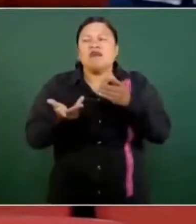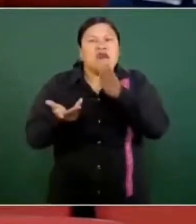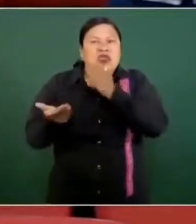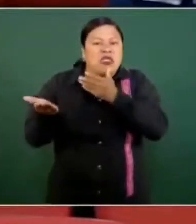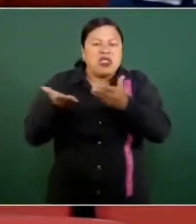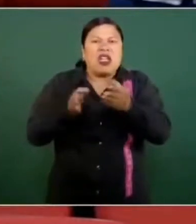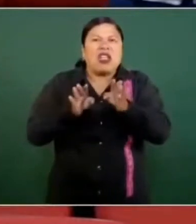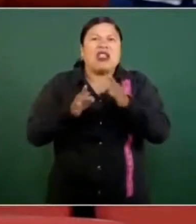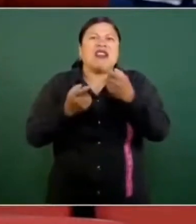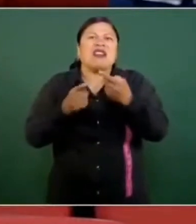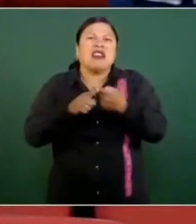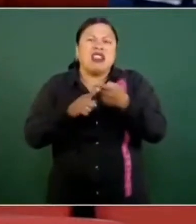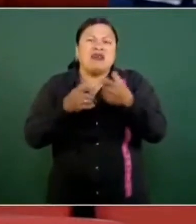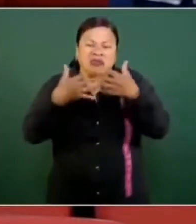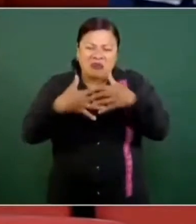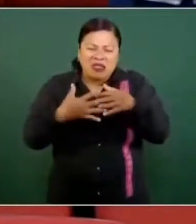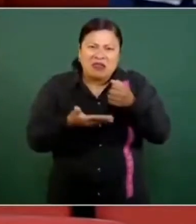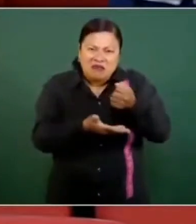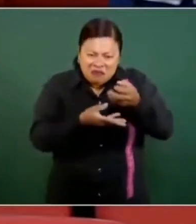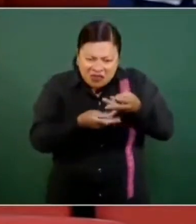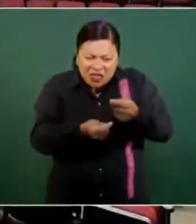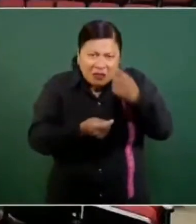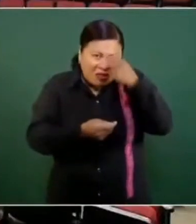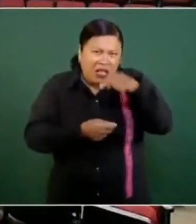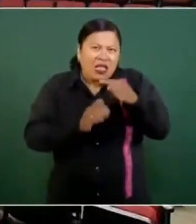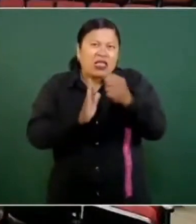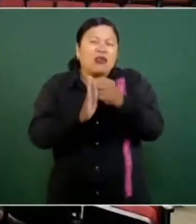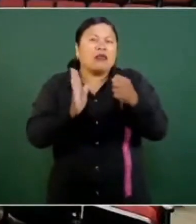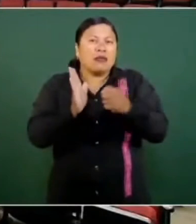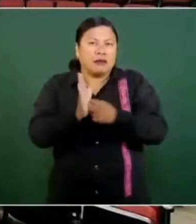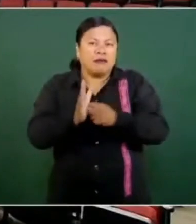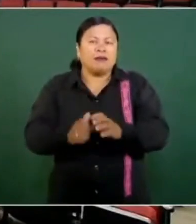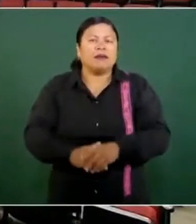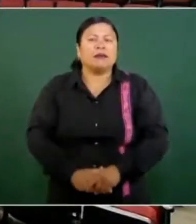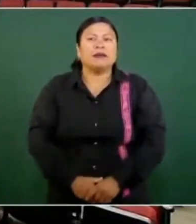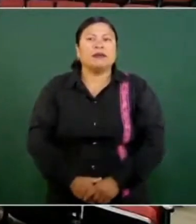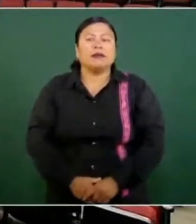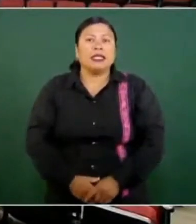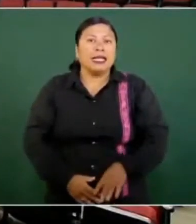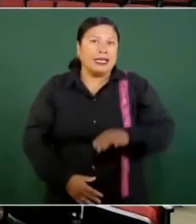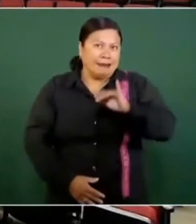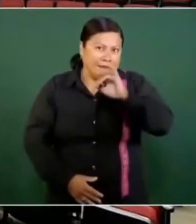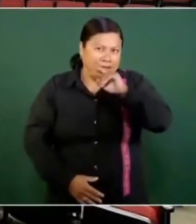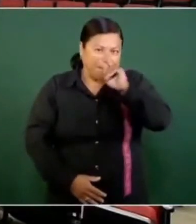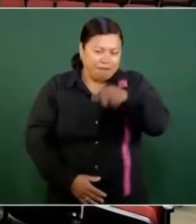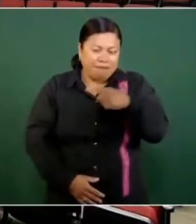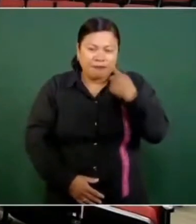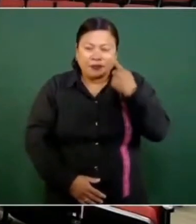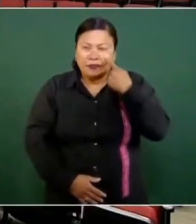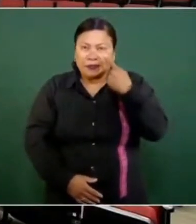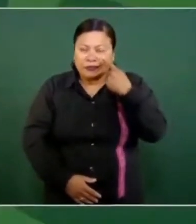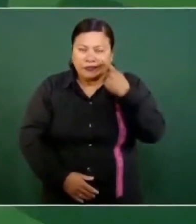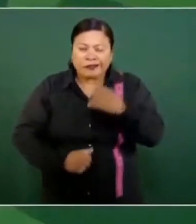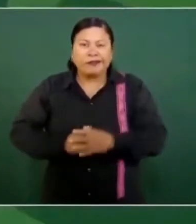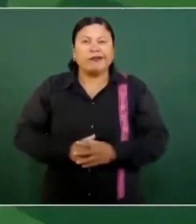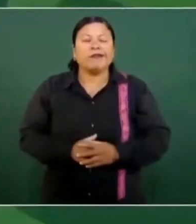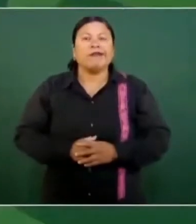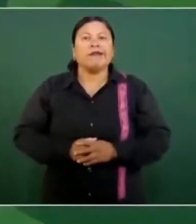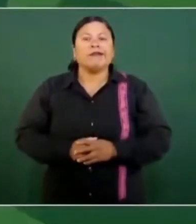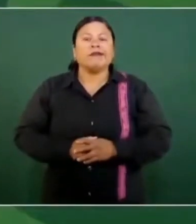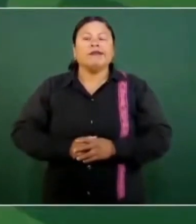región del Istmo de Tehuantepec. Sí, mira, este es un